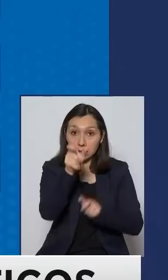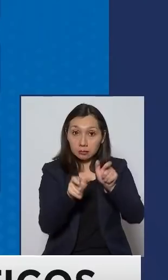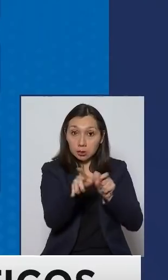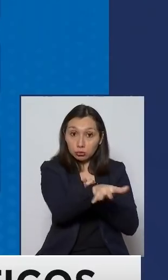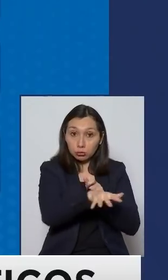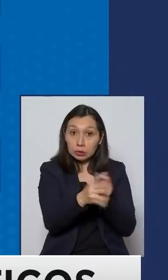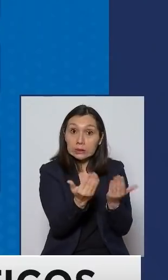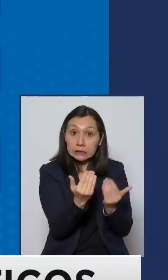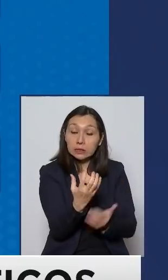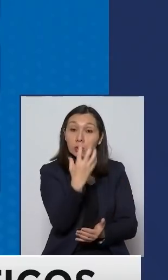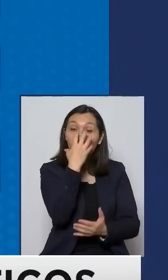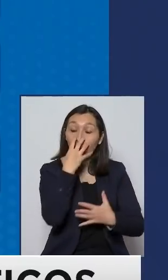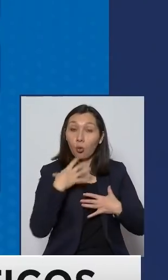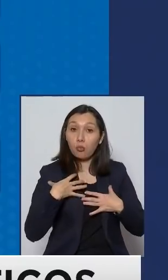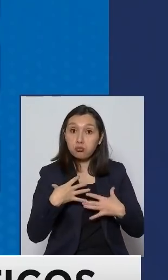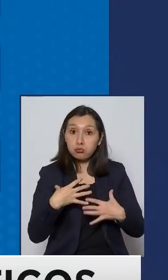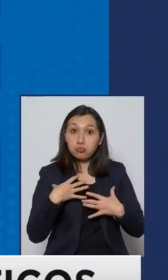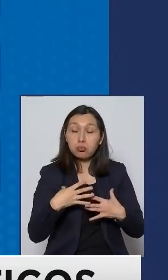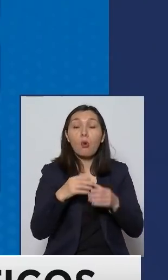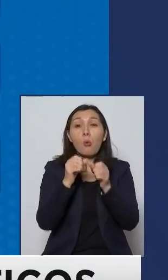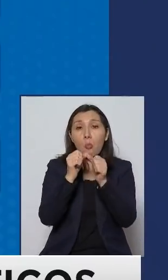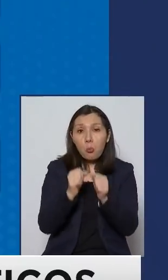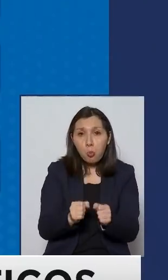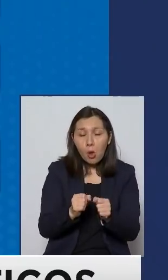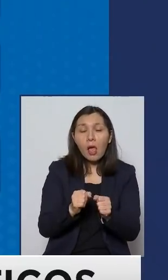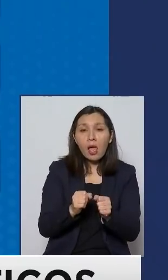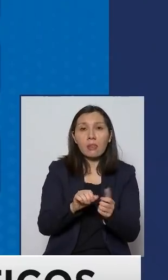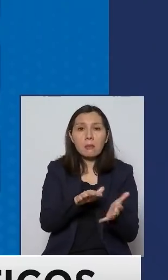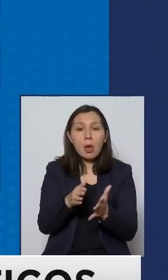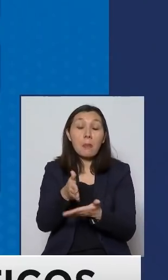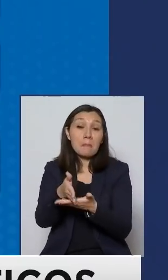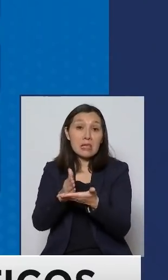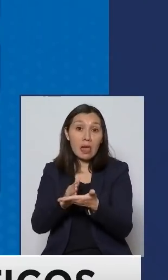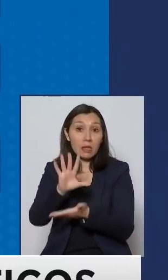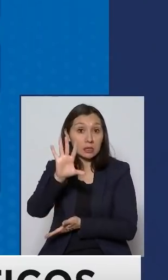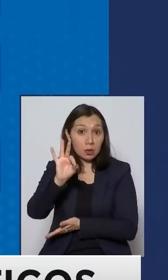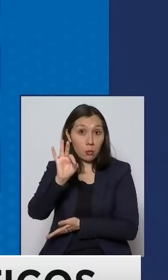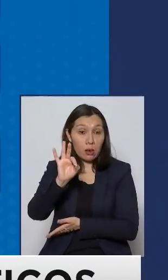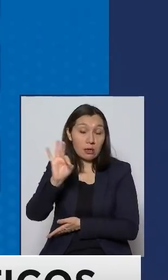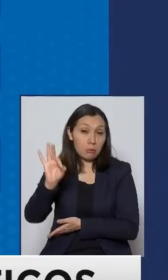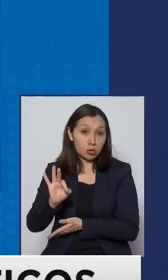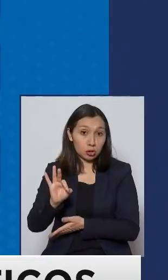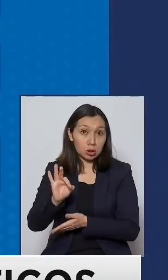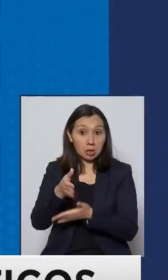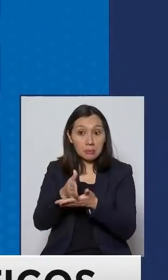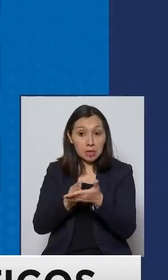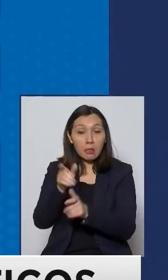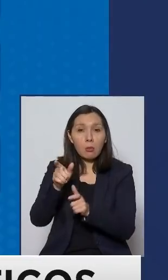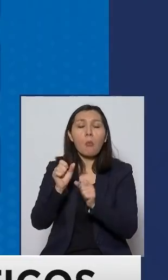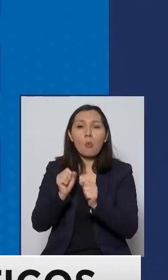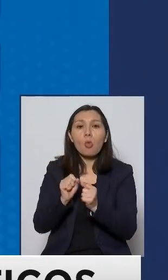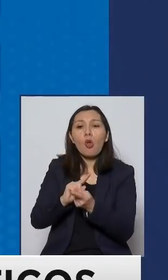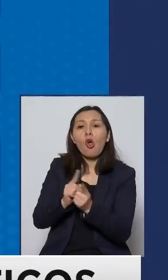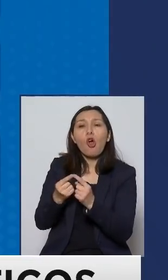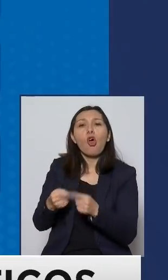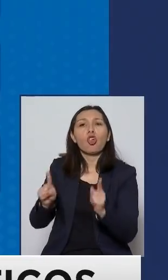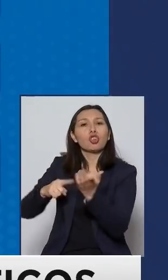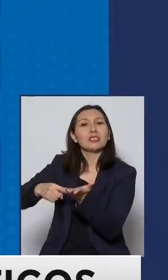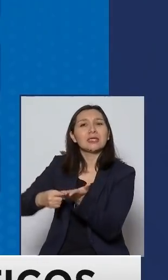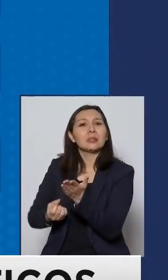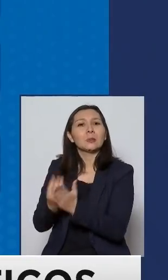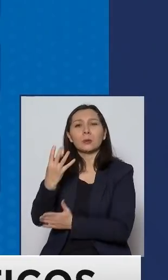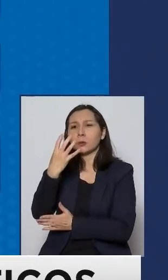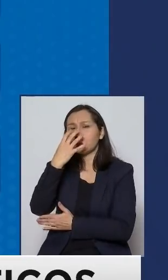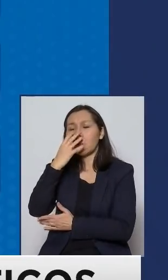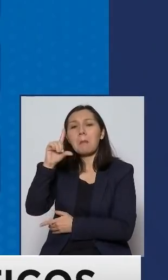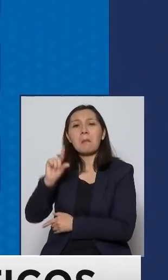que necesitan un ventilador mecánico pueden ser tratadas al menos la mitad, 50%, con esta tecnología que significa